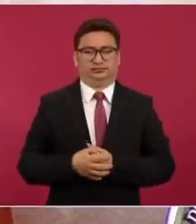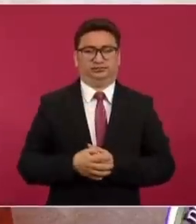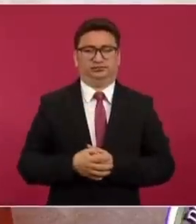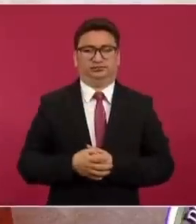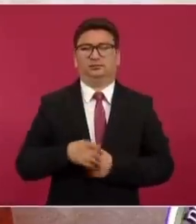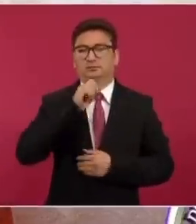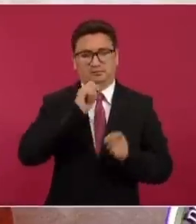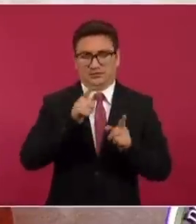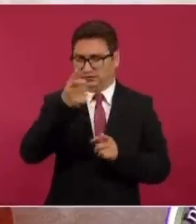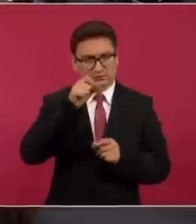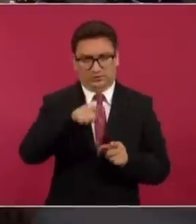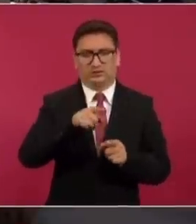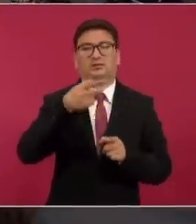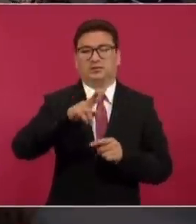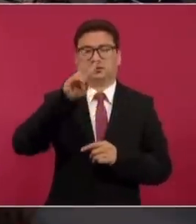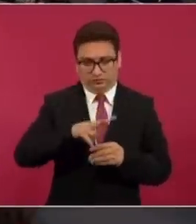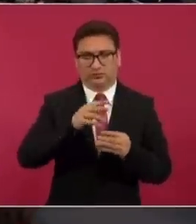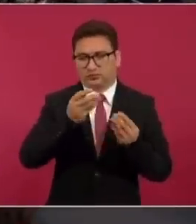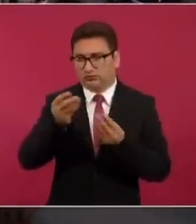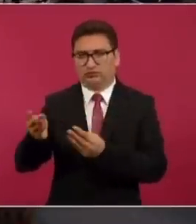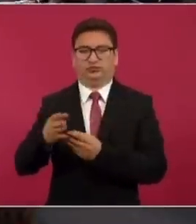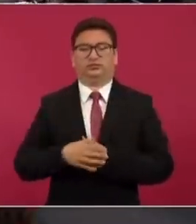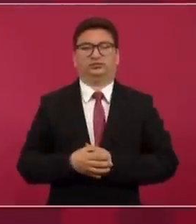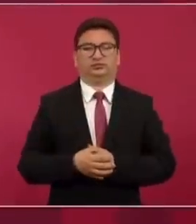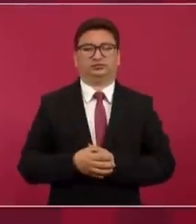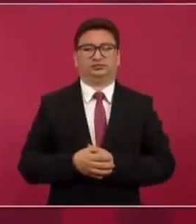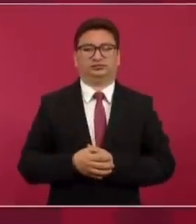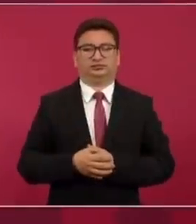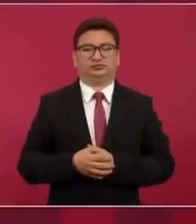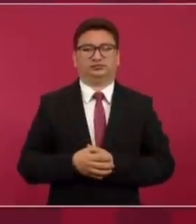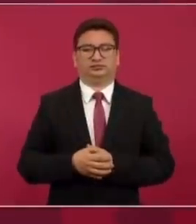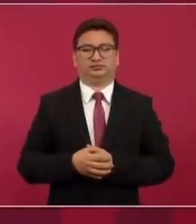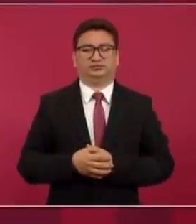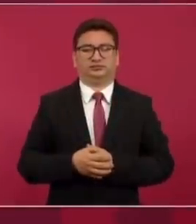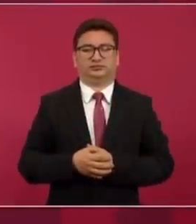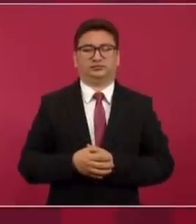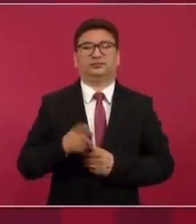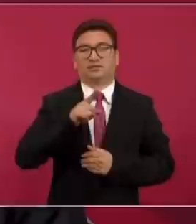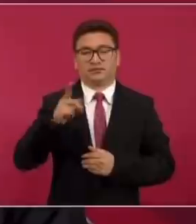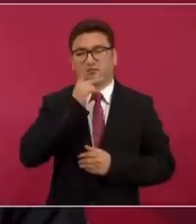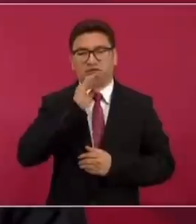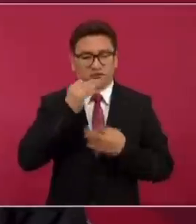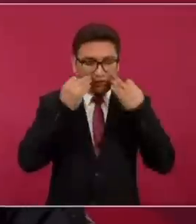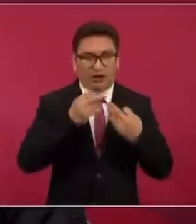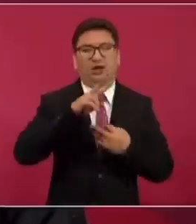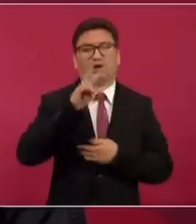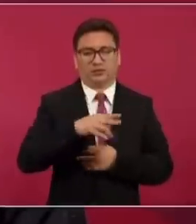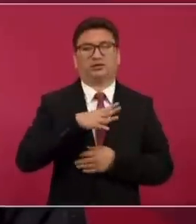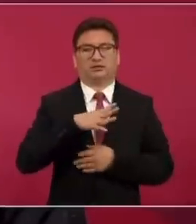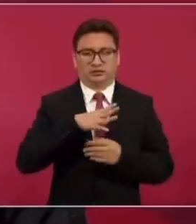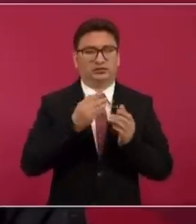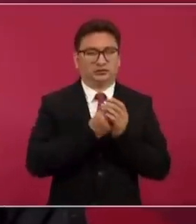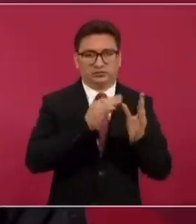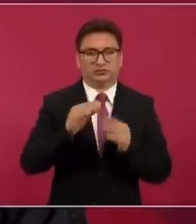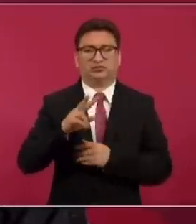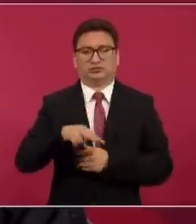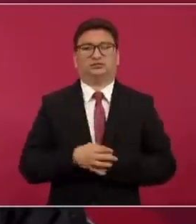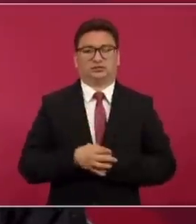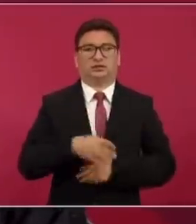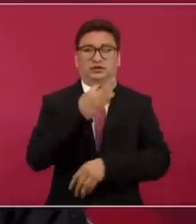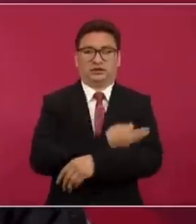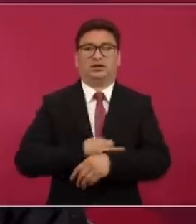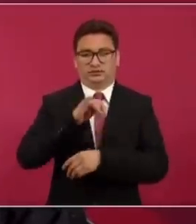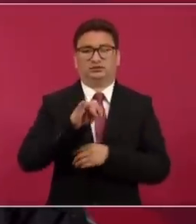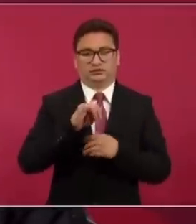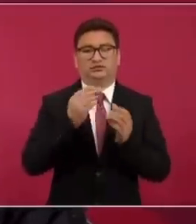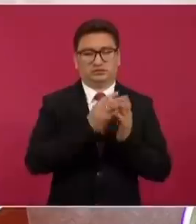la misma cantidad, pero que en efecto ellos puedan constatar que sí había clases en las